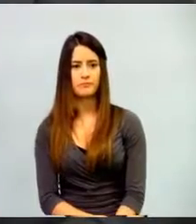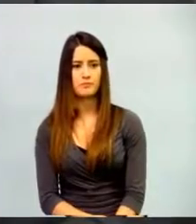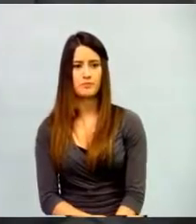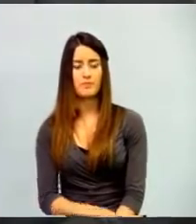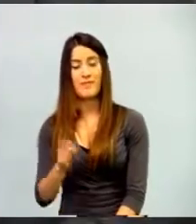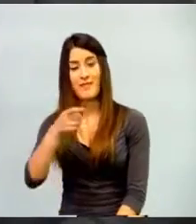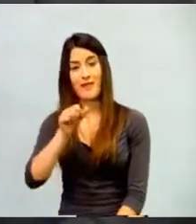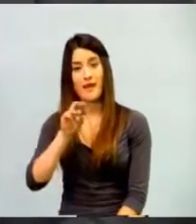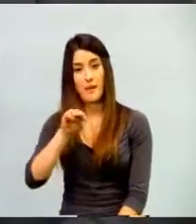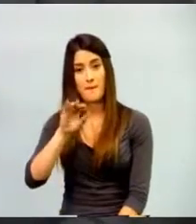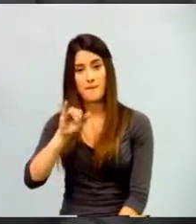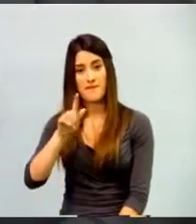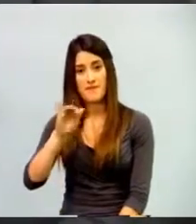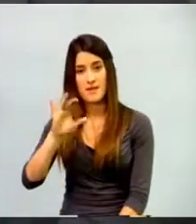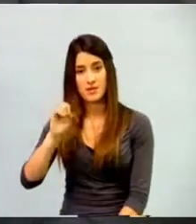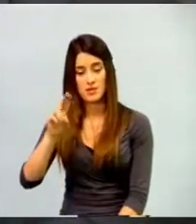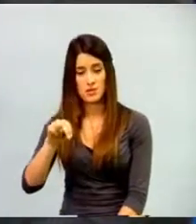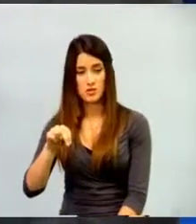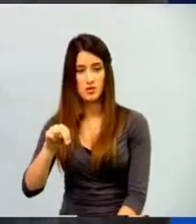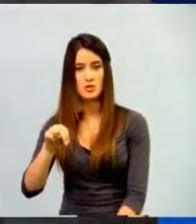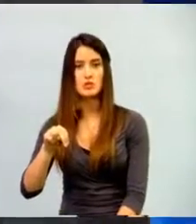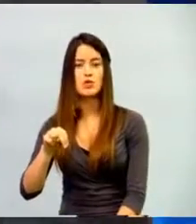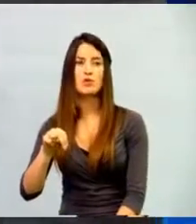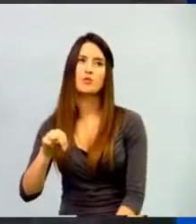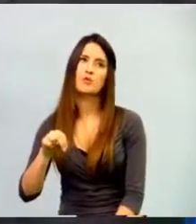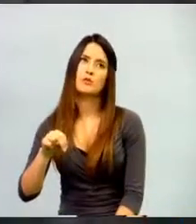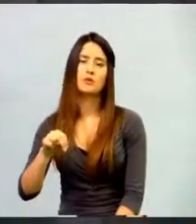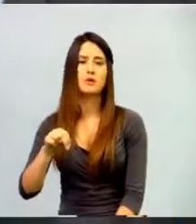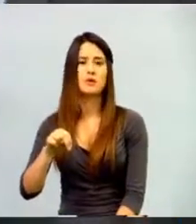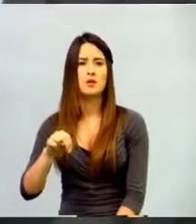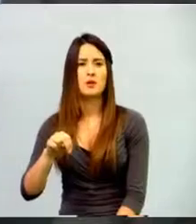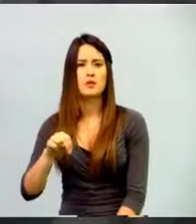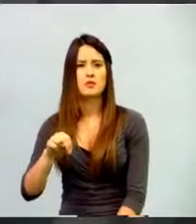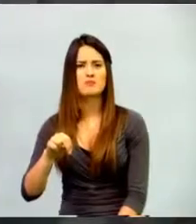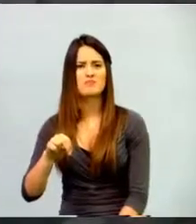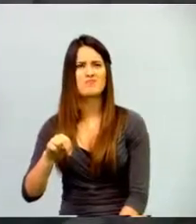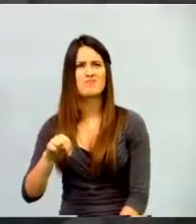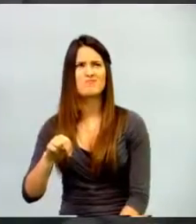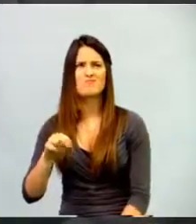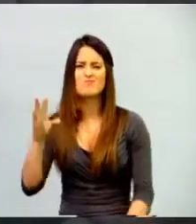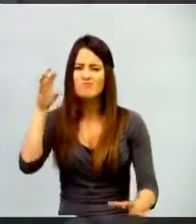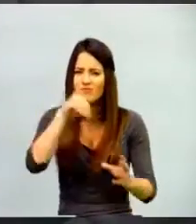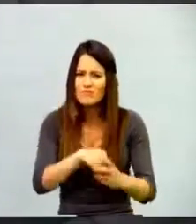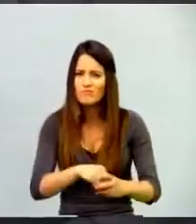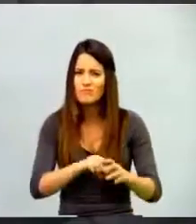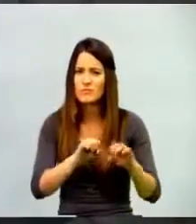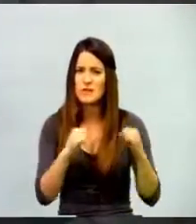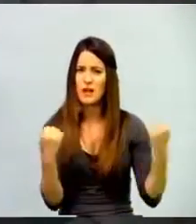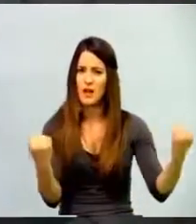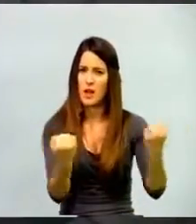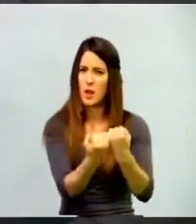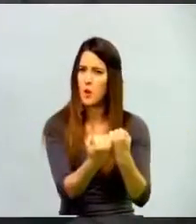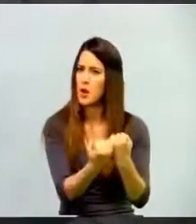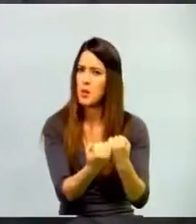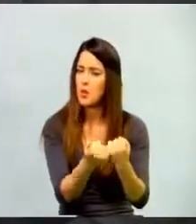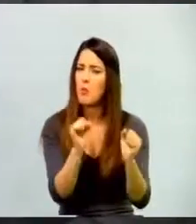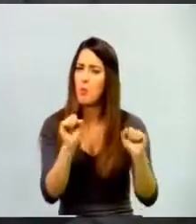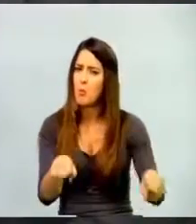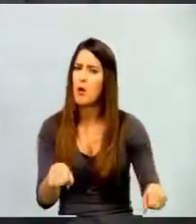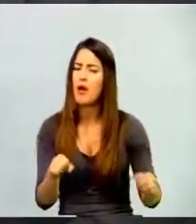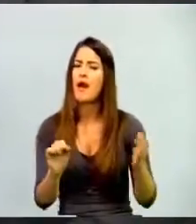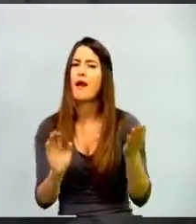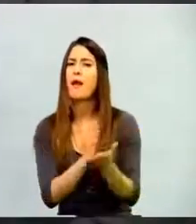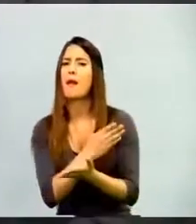La gamificación puede separarse del aula de clase y también puede transformarla. Y la gamificación puede